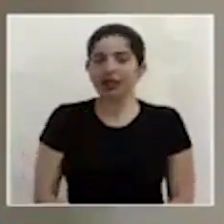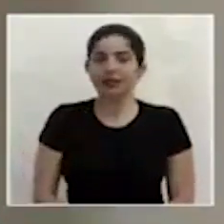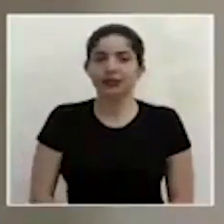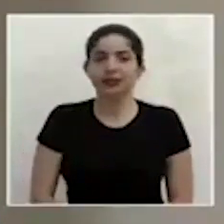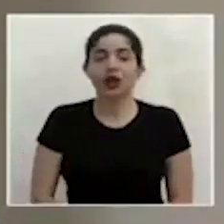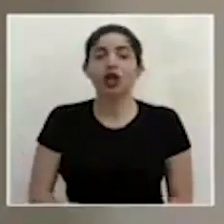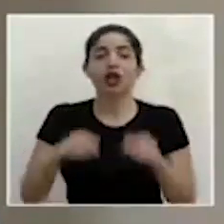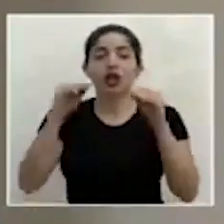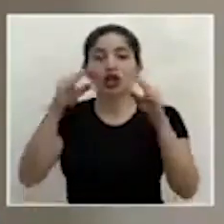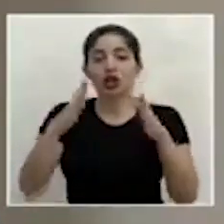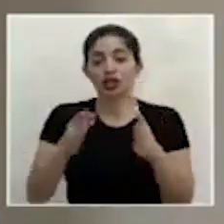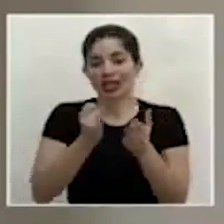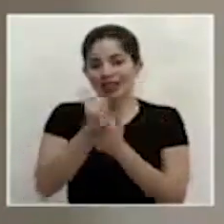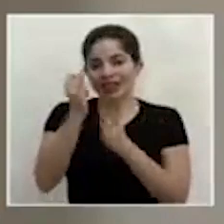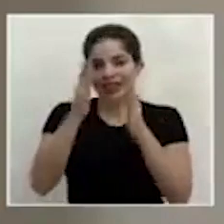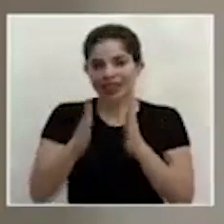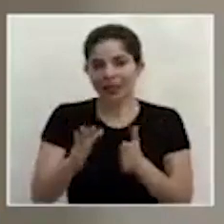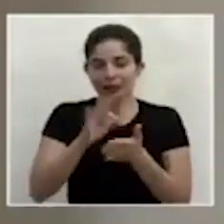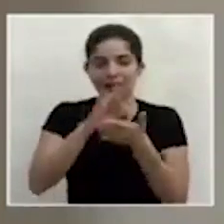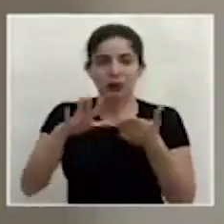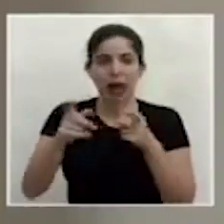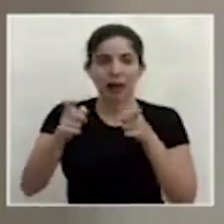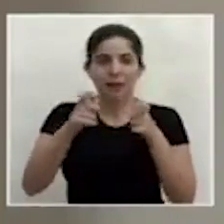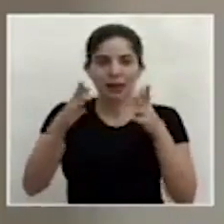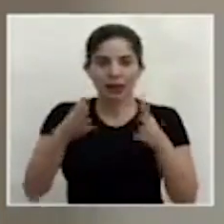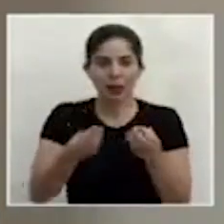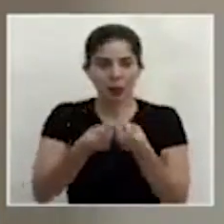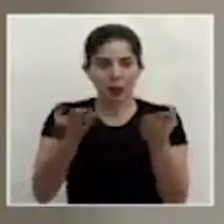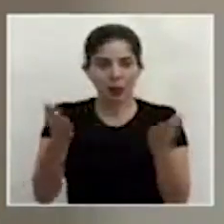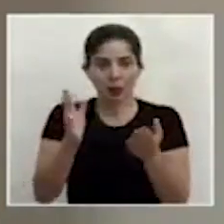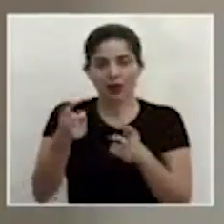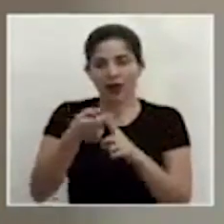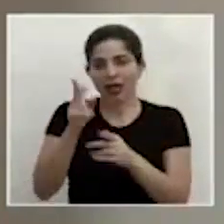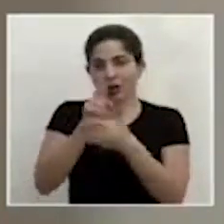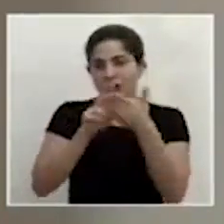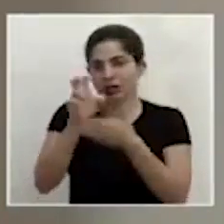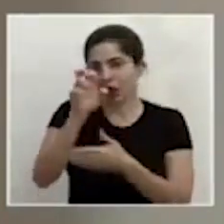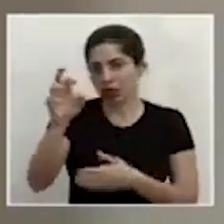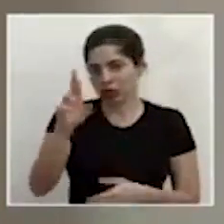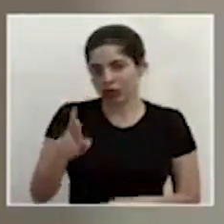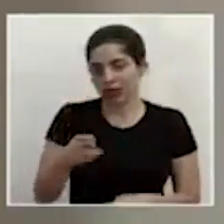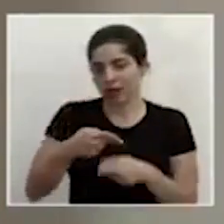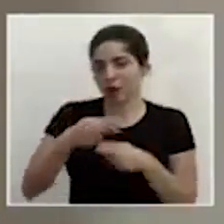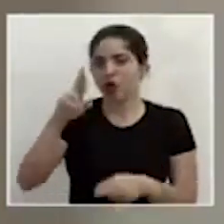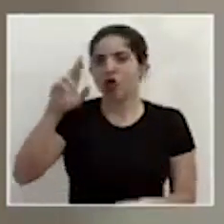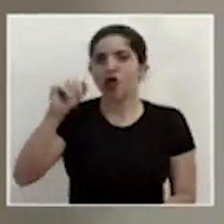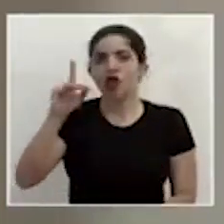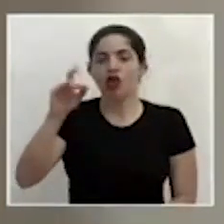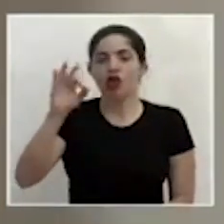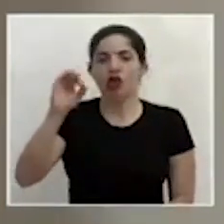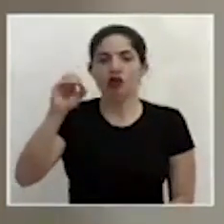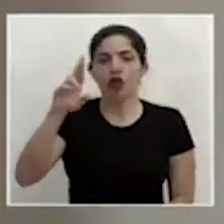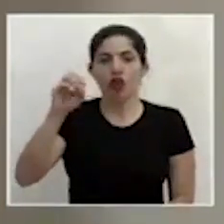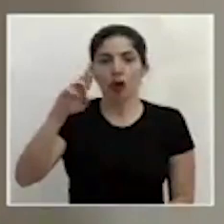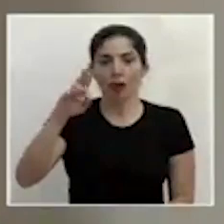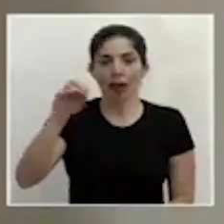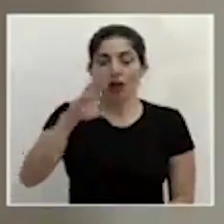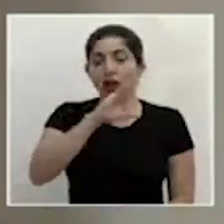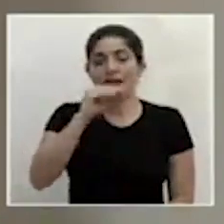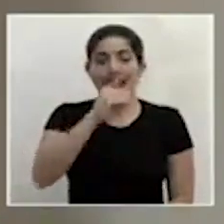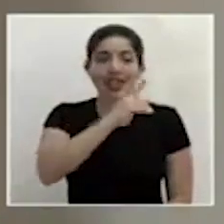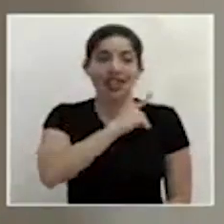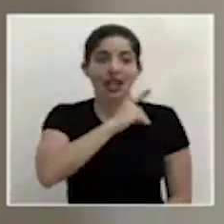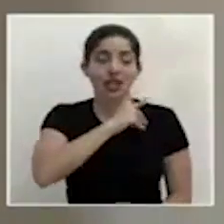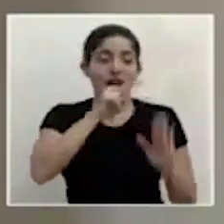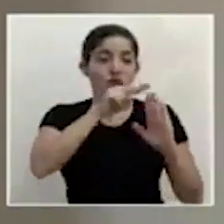al docente e investigador de la escuela de administración pública de la universidad de costa rica rodolfo romero y a la directora de